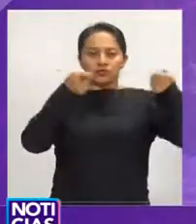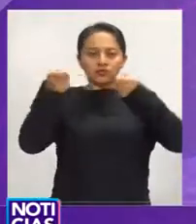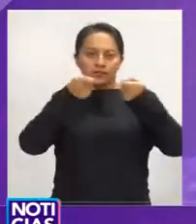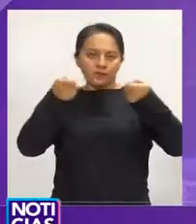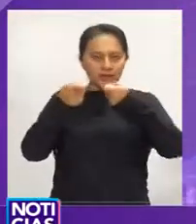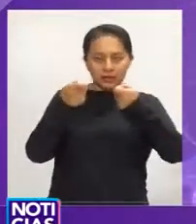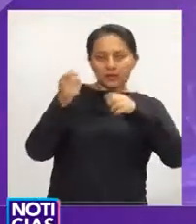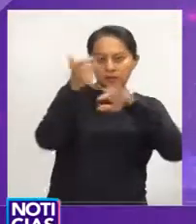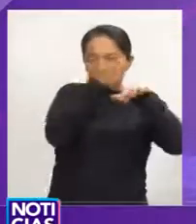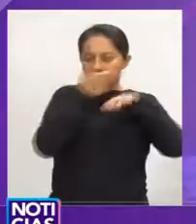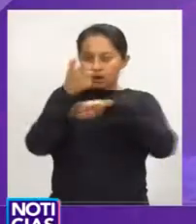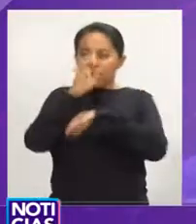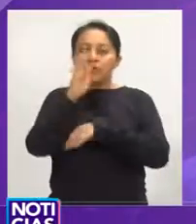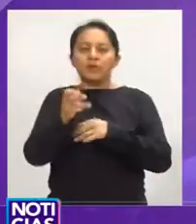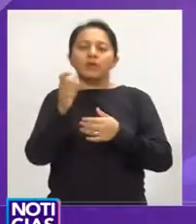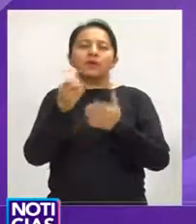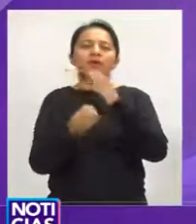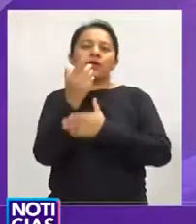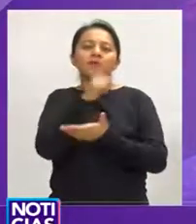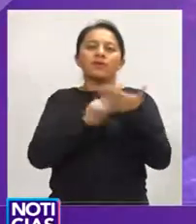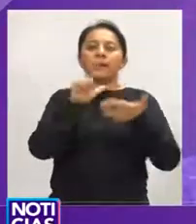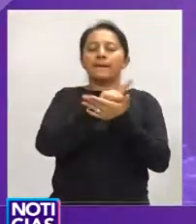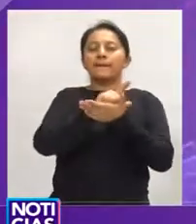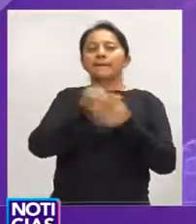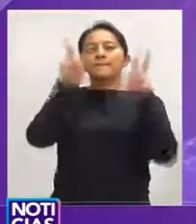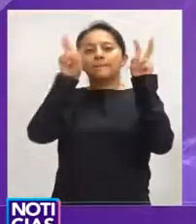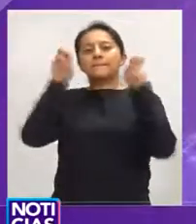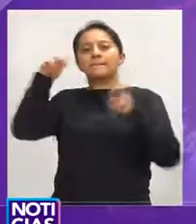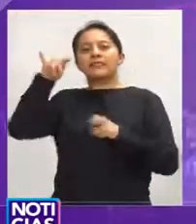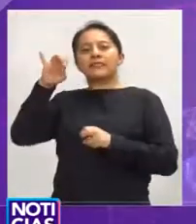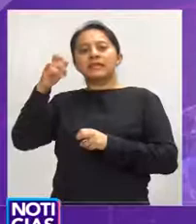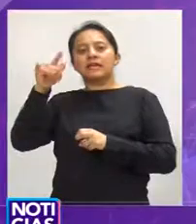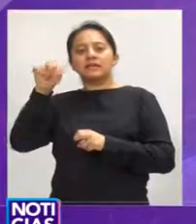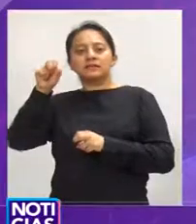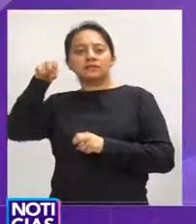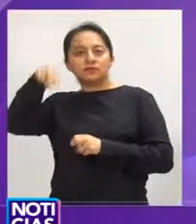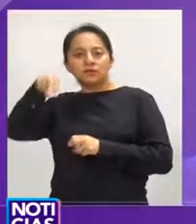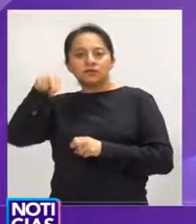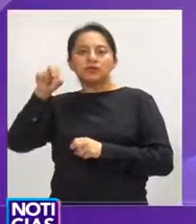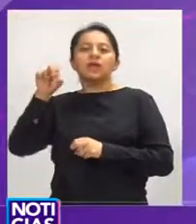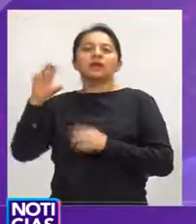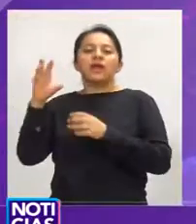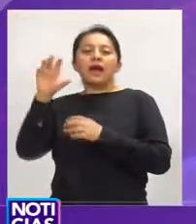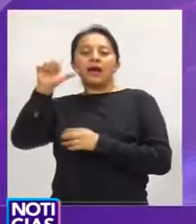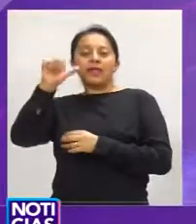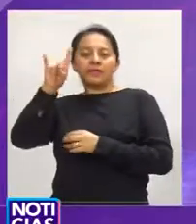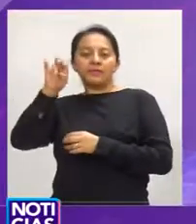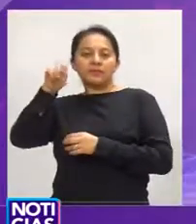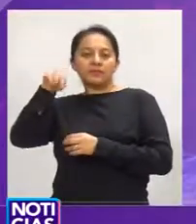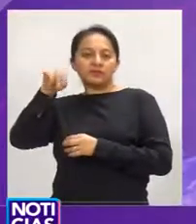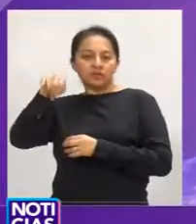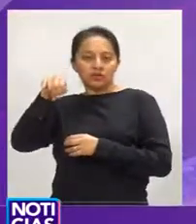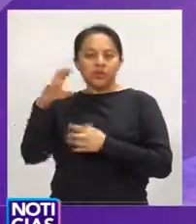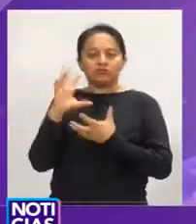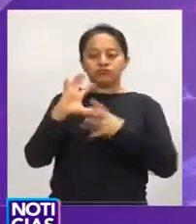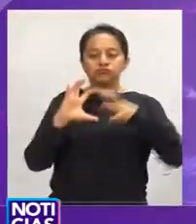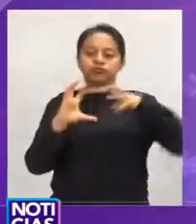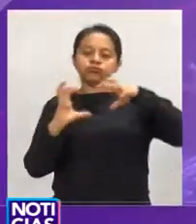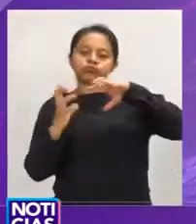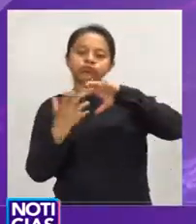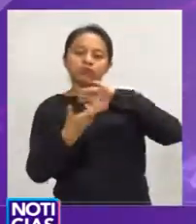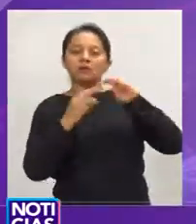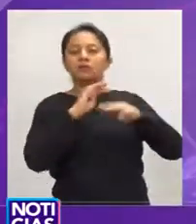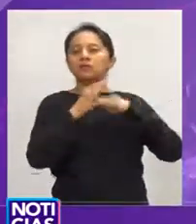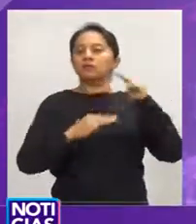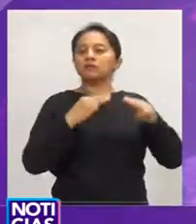Aprueban en la Comisión de Desarrollo Sustentable la Iniciativa de Ley de Mitigación y Adaptación al Cambio Climático del Estado de Querétaro. En